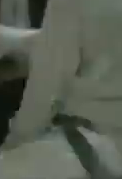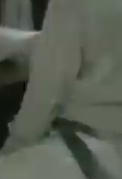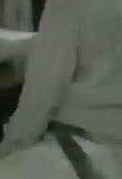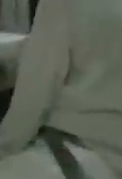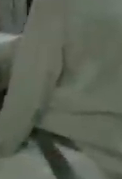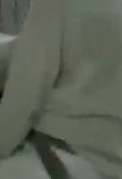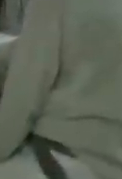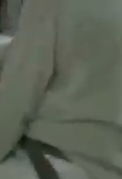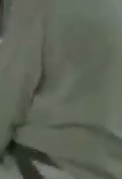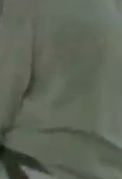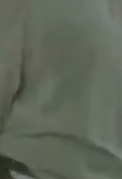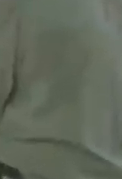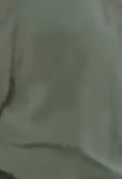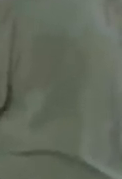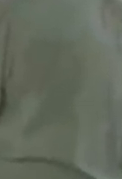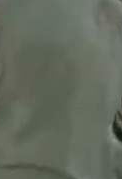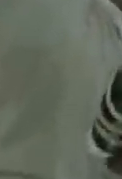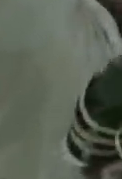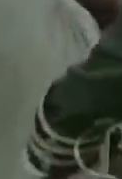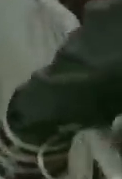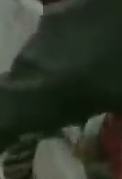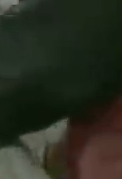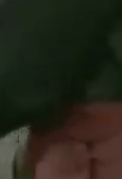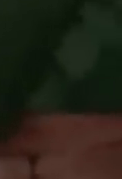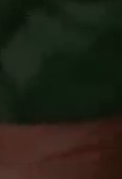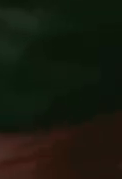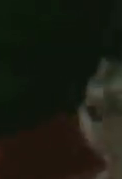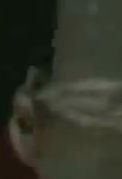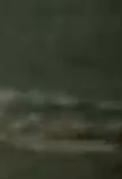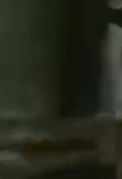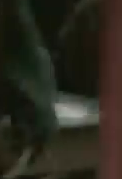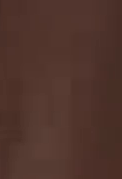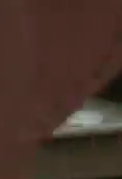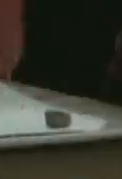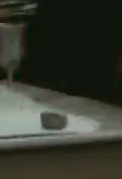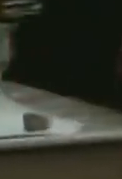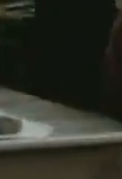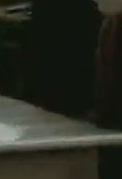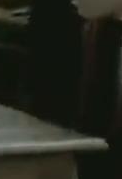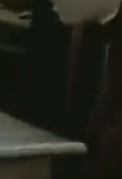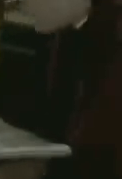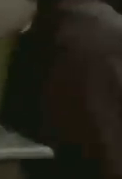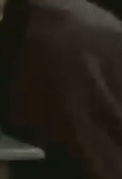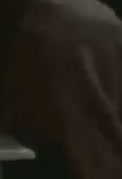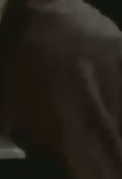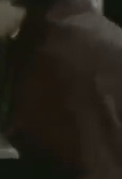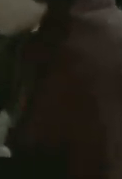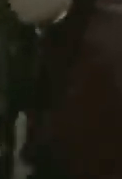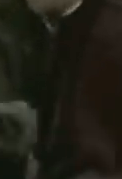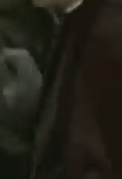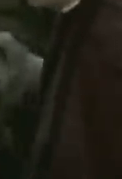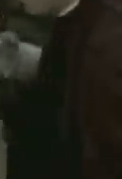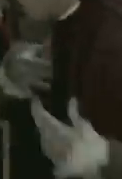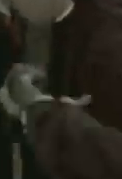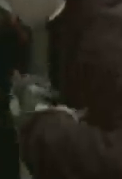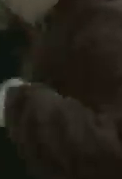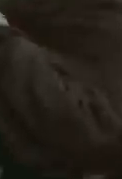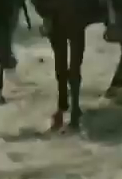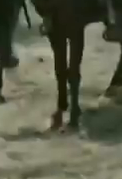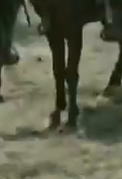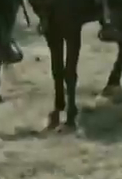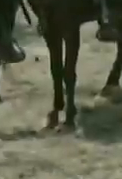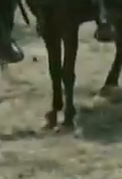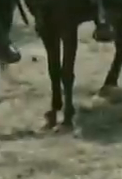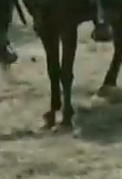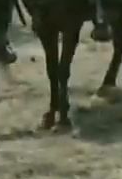Son dos cañones mi general dos piezas a cuatro libras ellos dos y nosotros ninguno